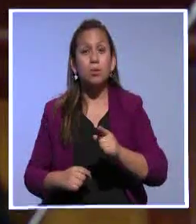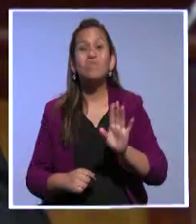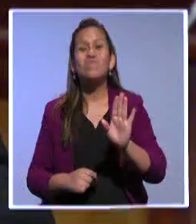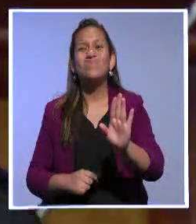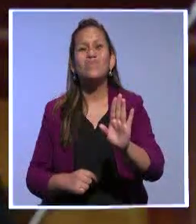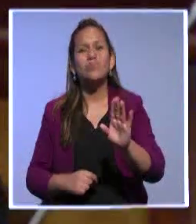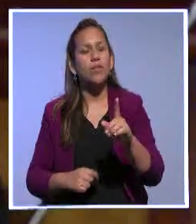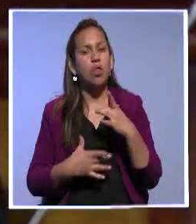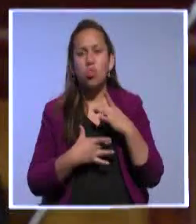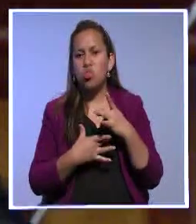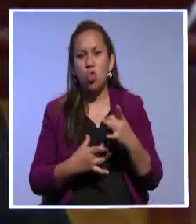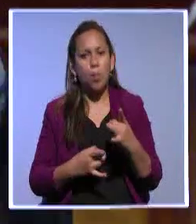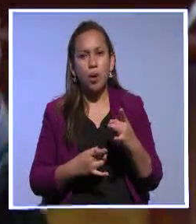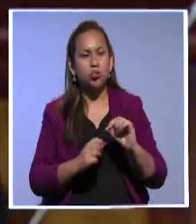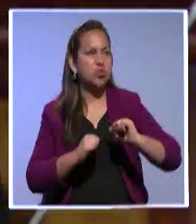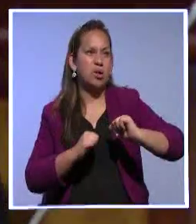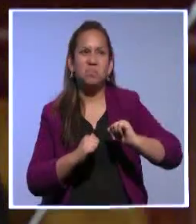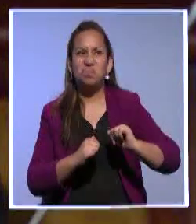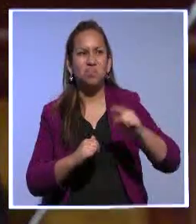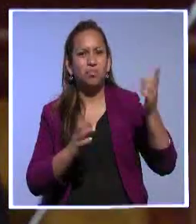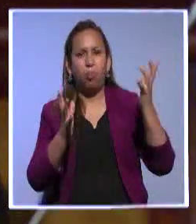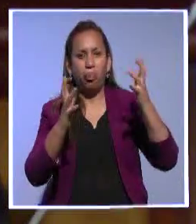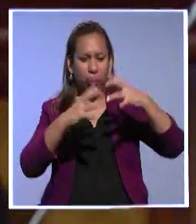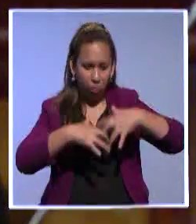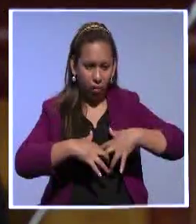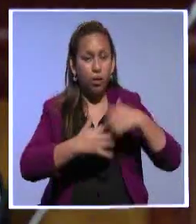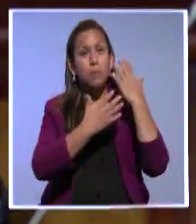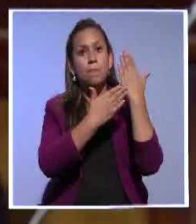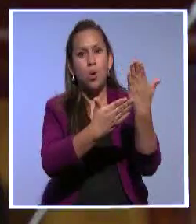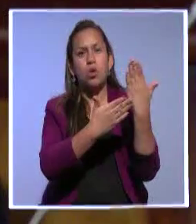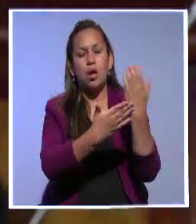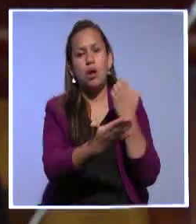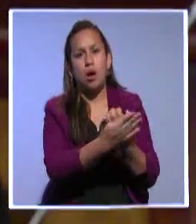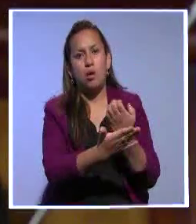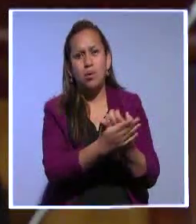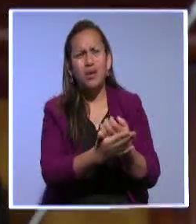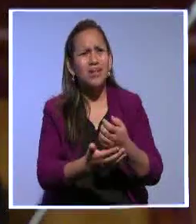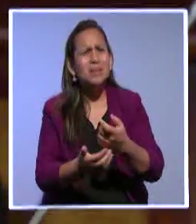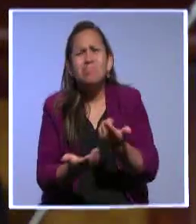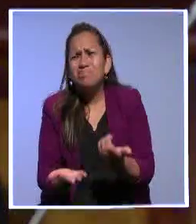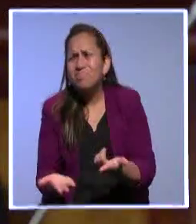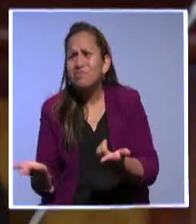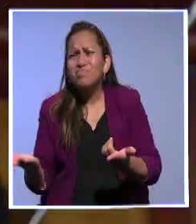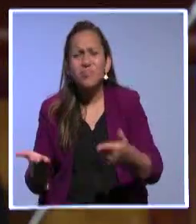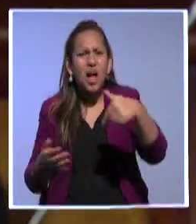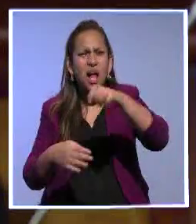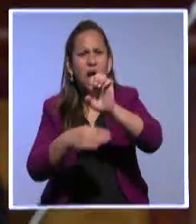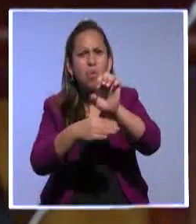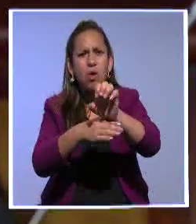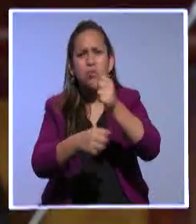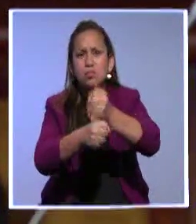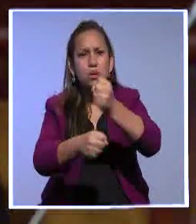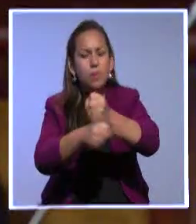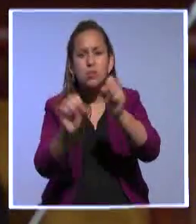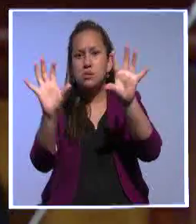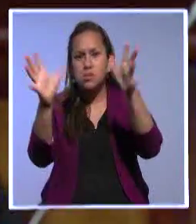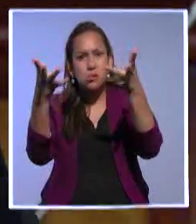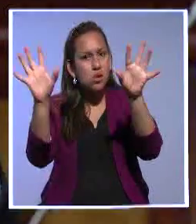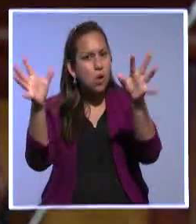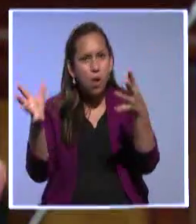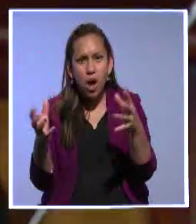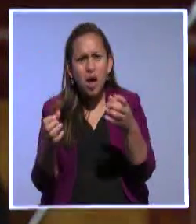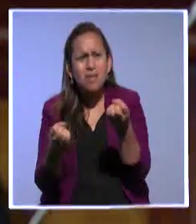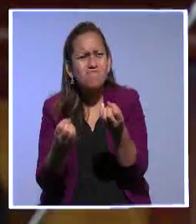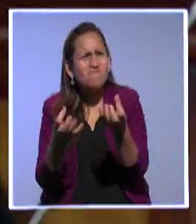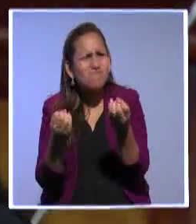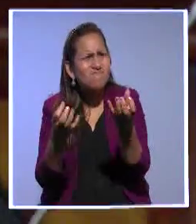todos luces ha fracasado. Miren ustedes los cientos de miles de personas que están quedando desempleadas en el Ecuador, los cientos de empresas que han